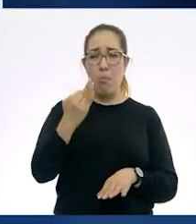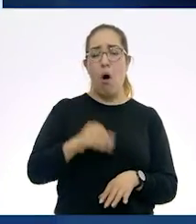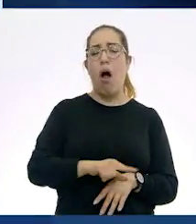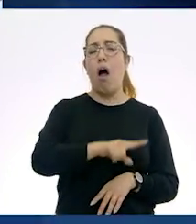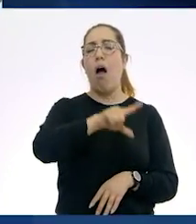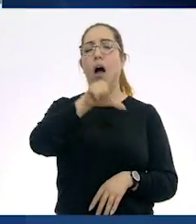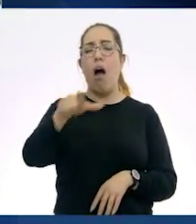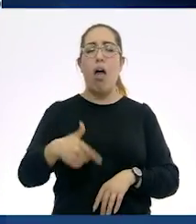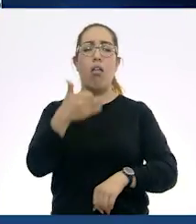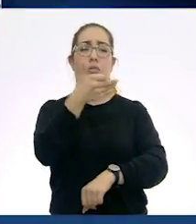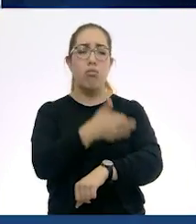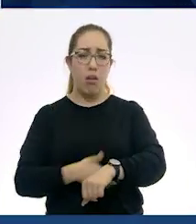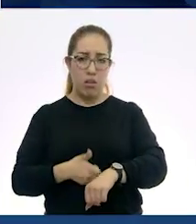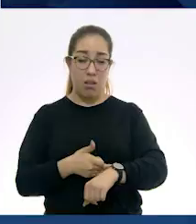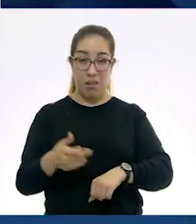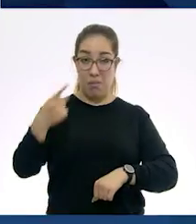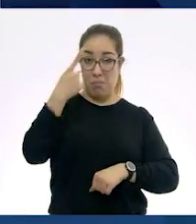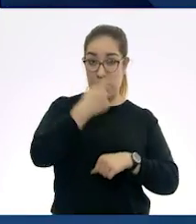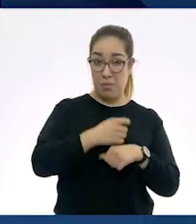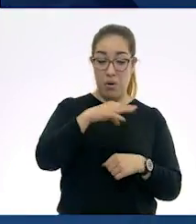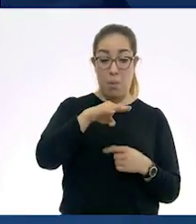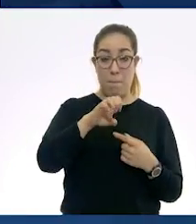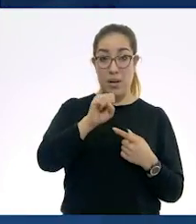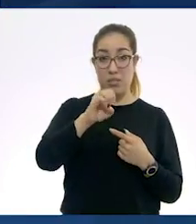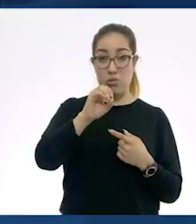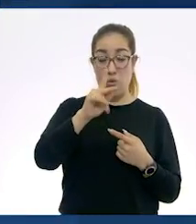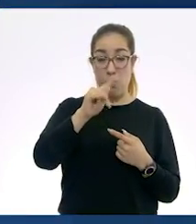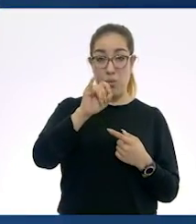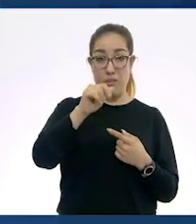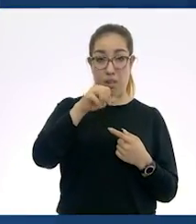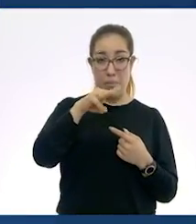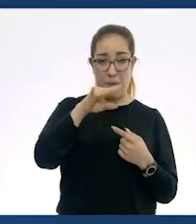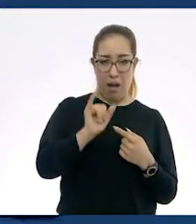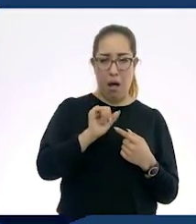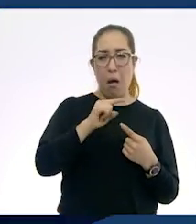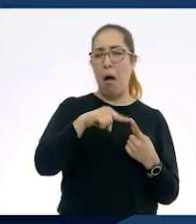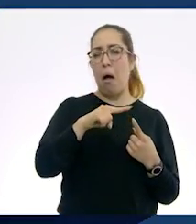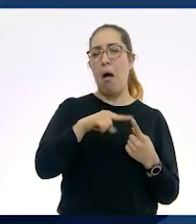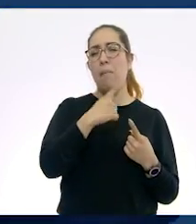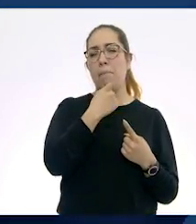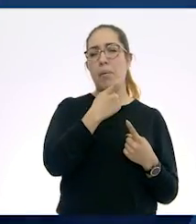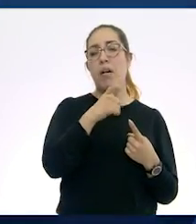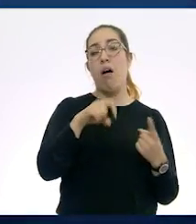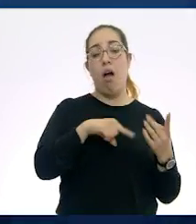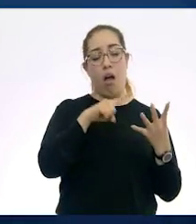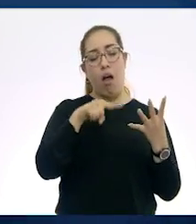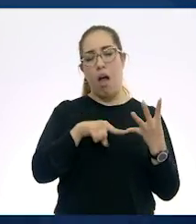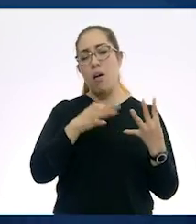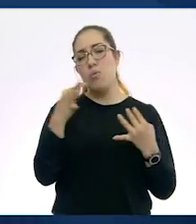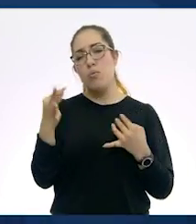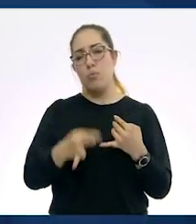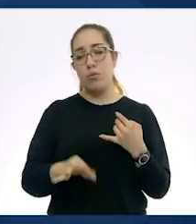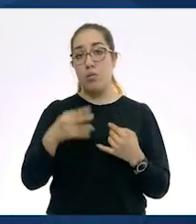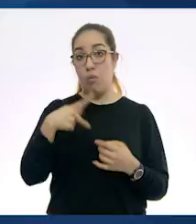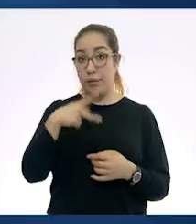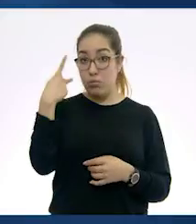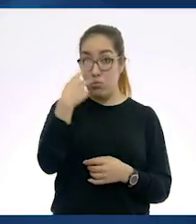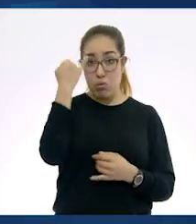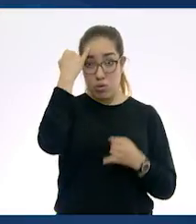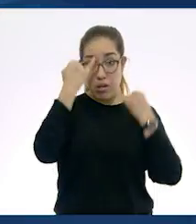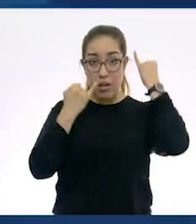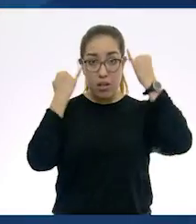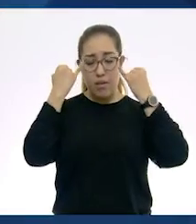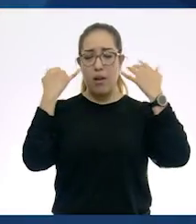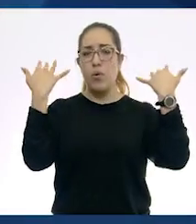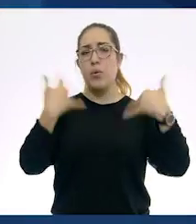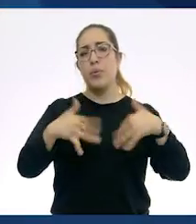por ejemplo, Mesopotamia. Sin embargo, los progresos que tuvo China y muchos inventos que nos legaron han sido de